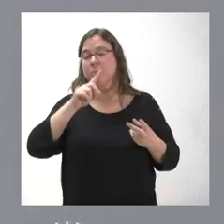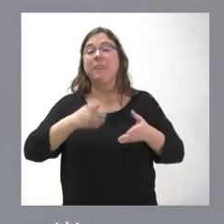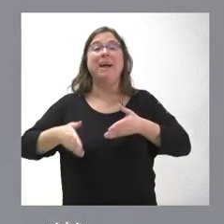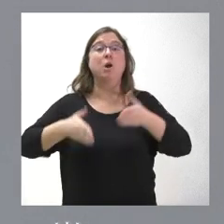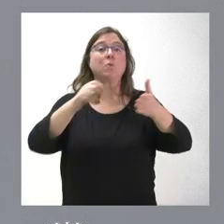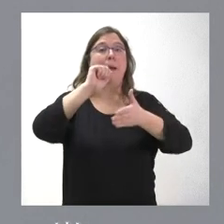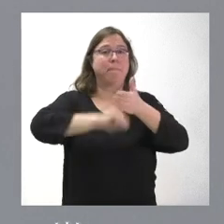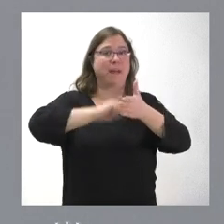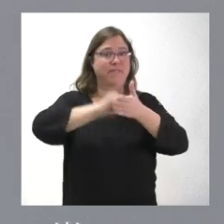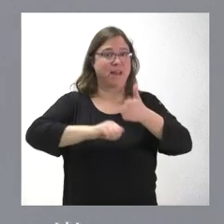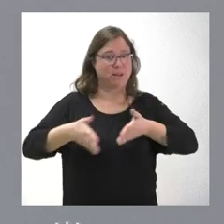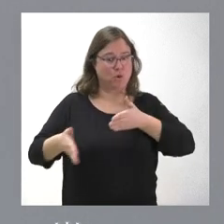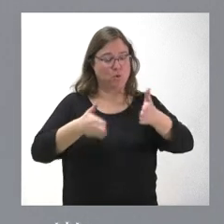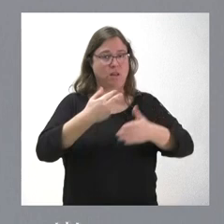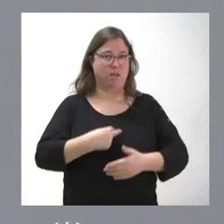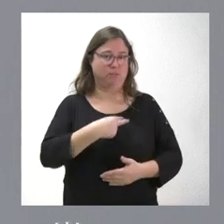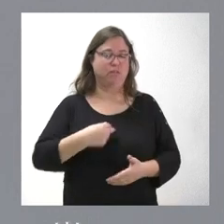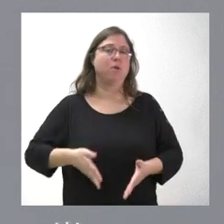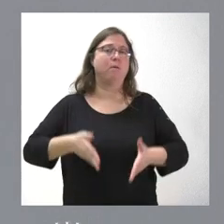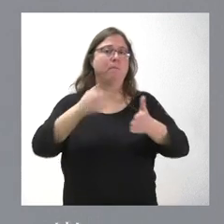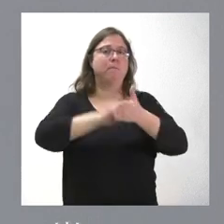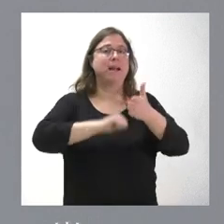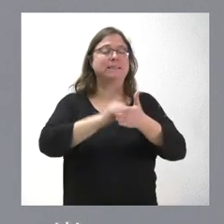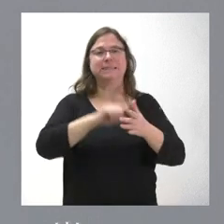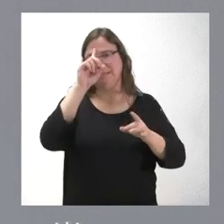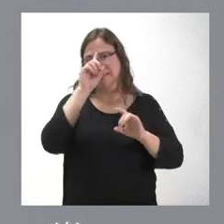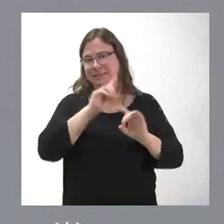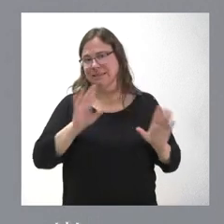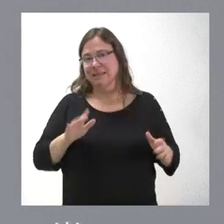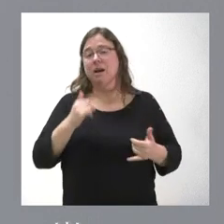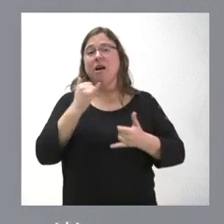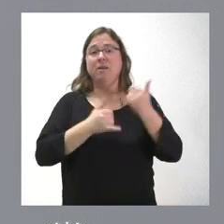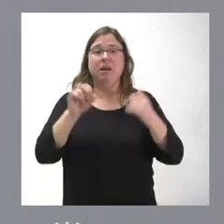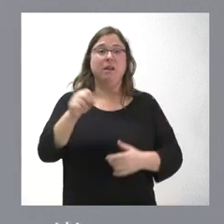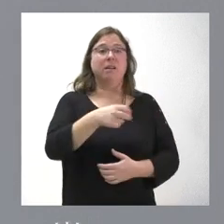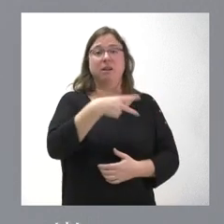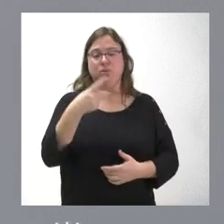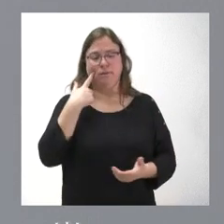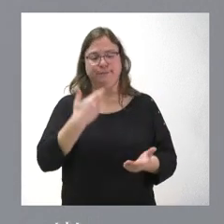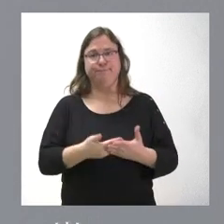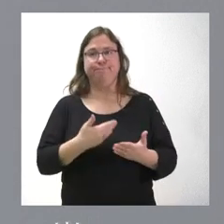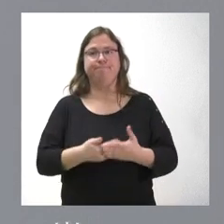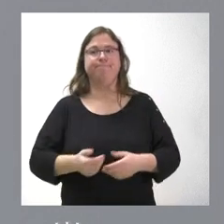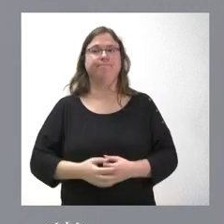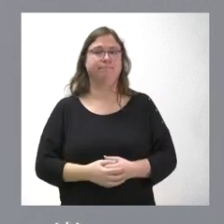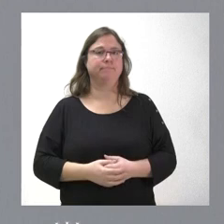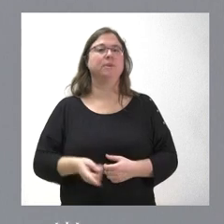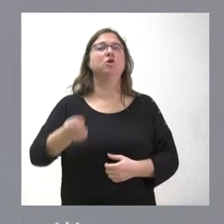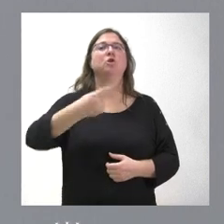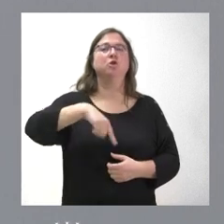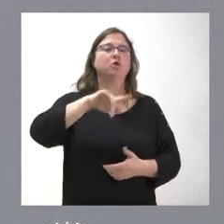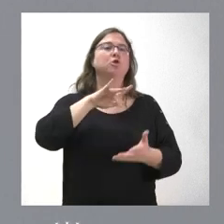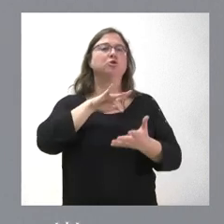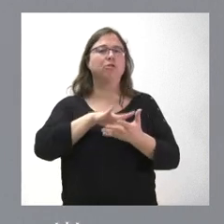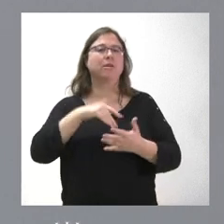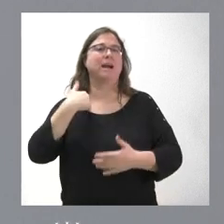aquí en nuestra posición ha sido muy clara y, desgraciadamente, el resultado es el que hemos visto. Nosotros hemos defendido por todos